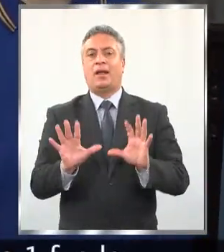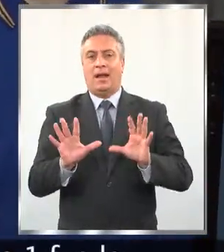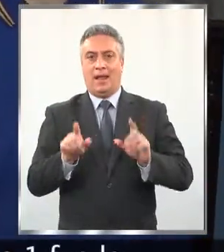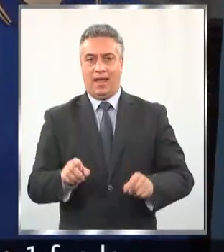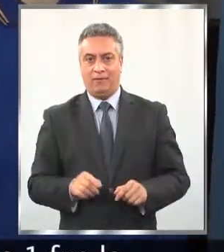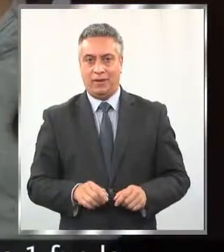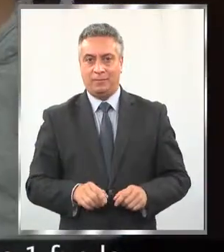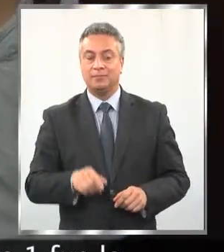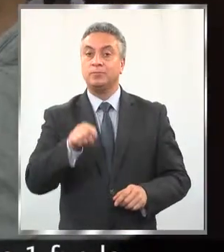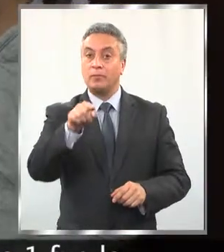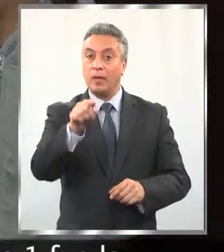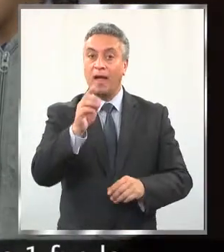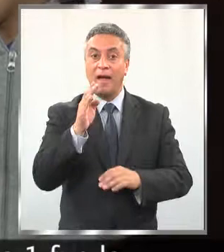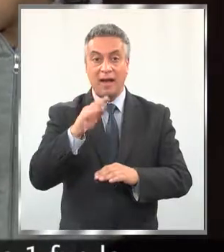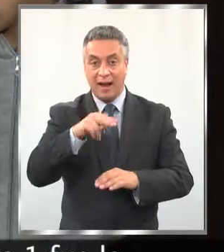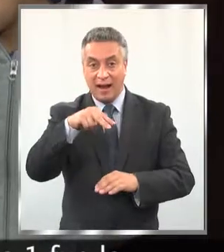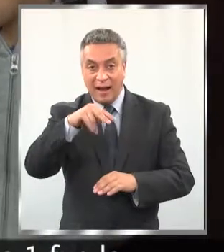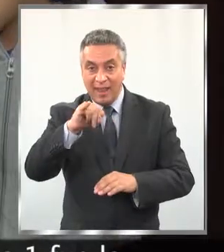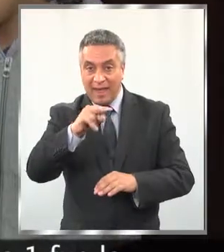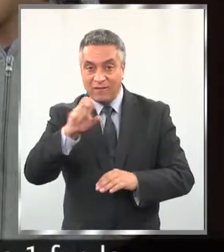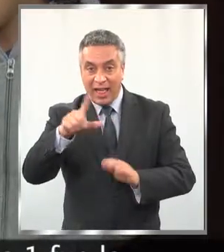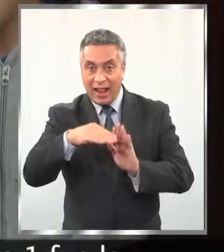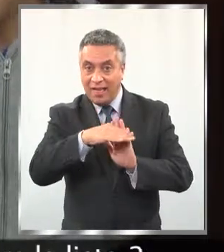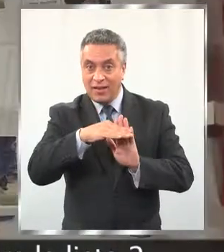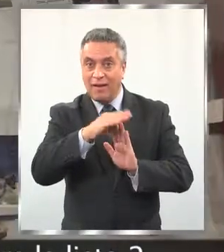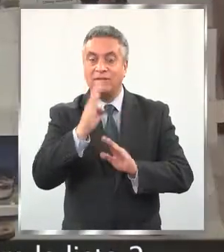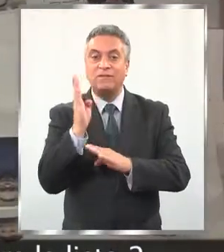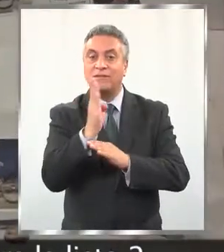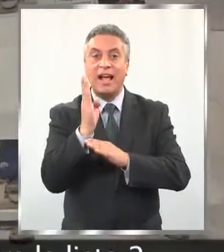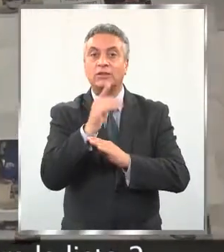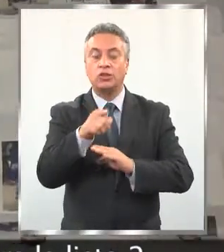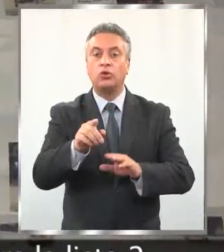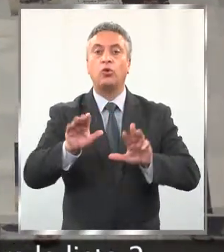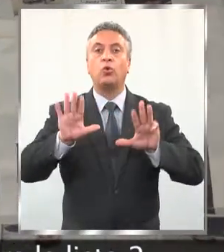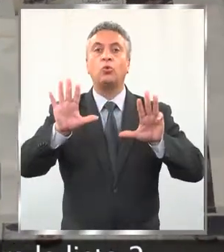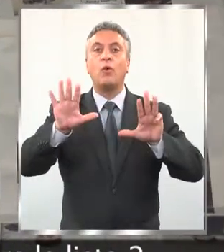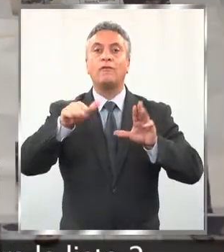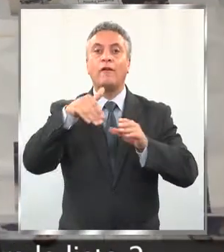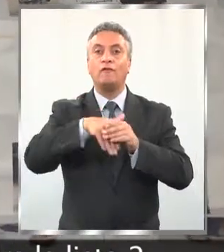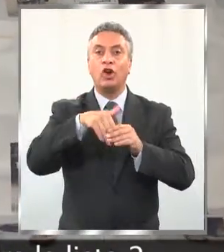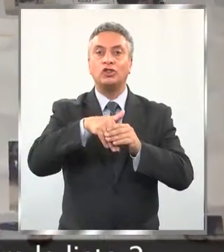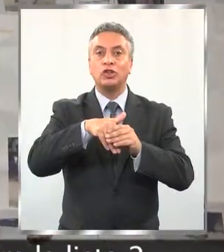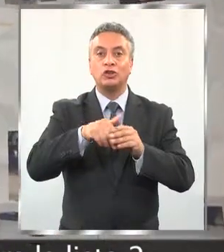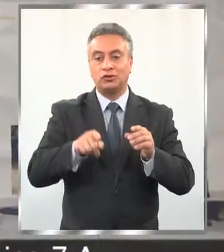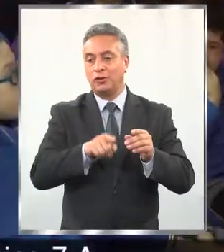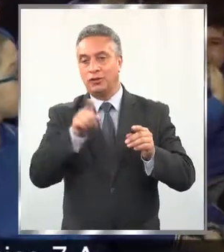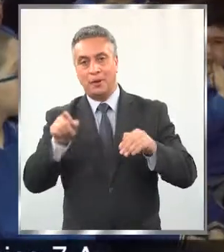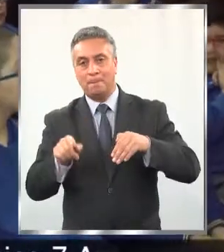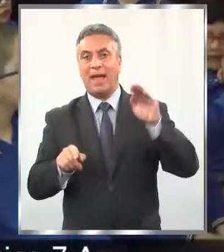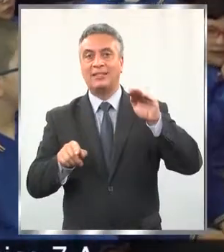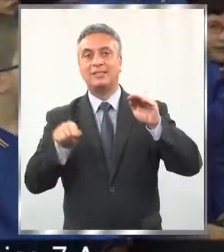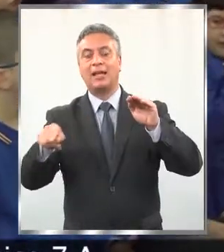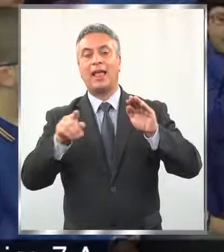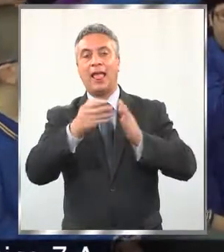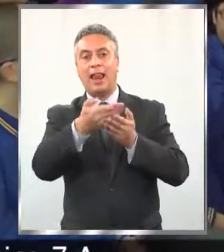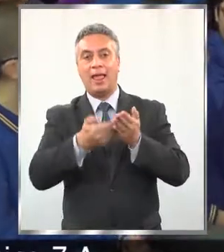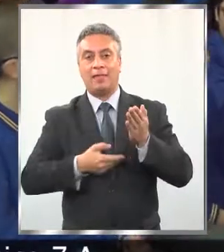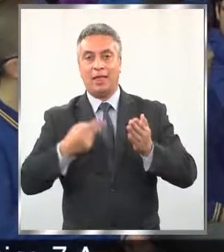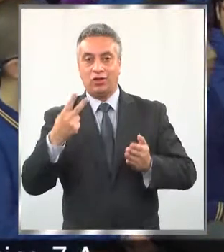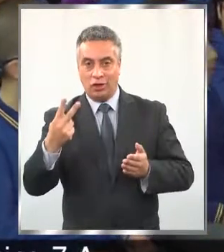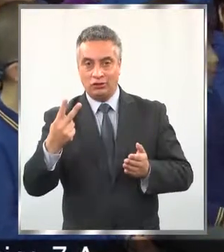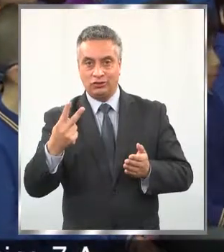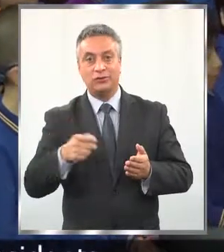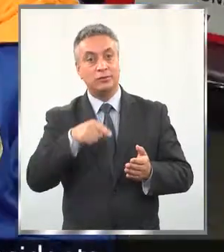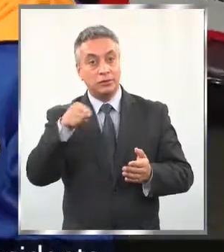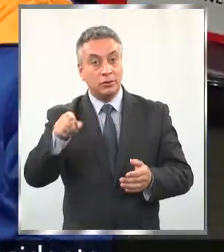En el nivel básico 10A, la lista 1 fue la ganadora, con 9 votos sobre la lista 2, mientras que en el nivel básico